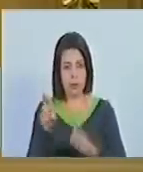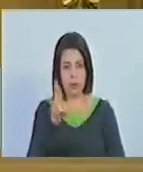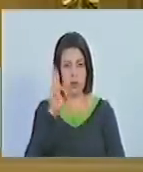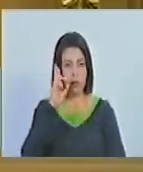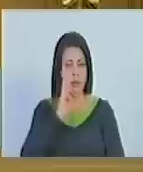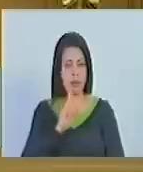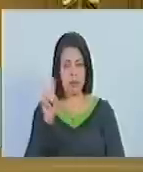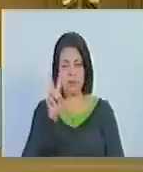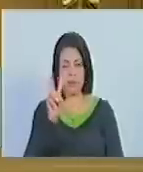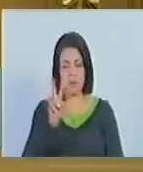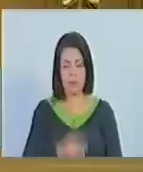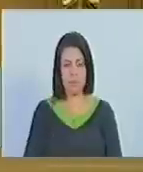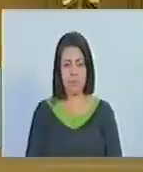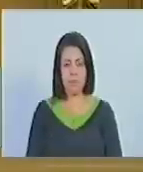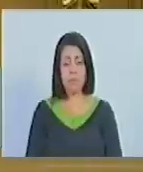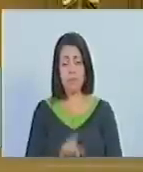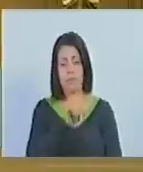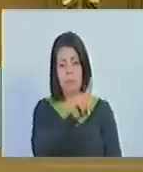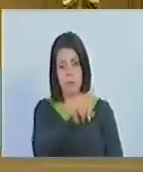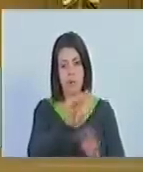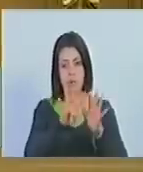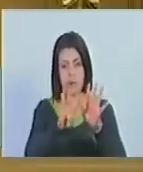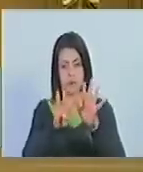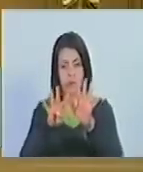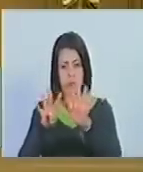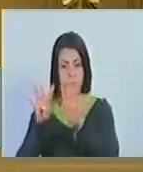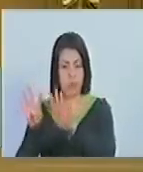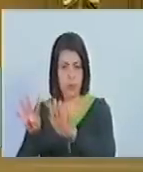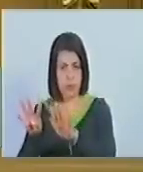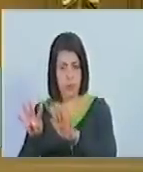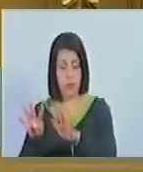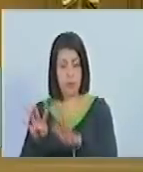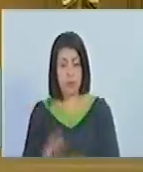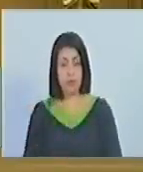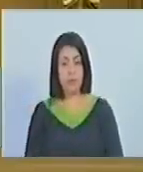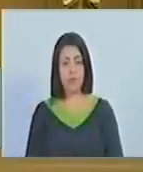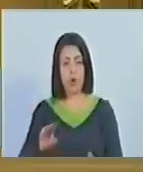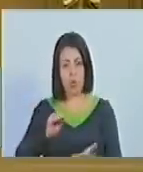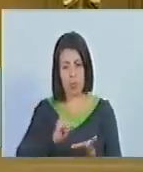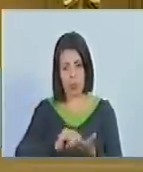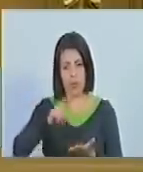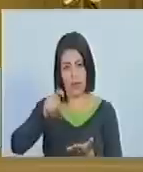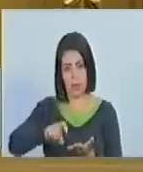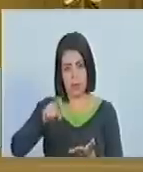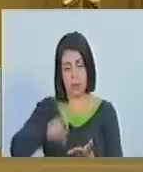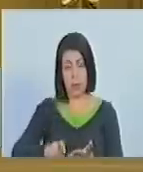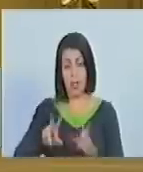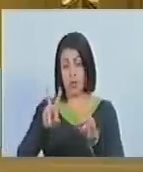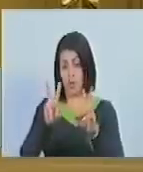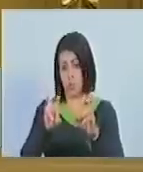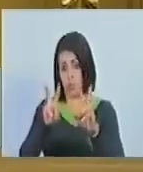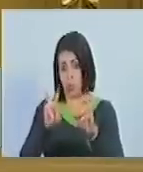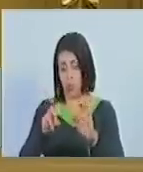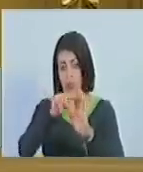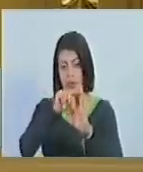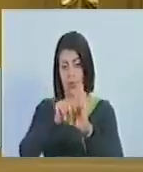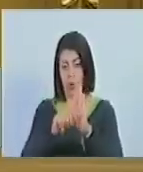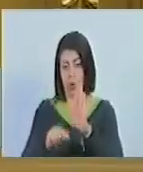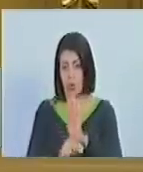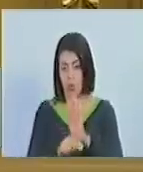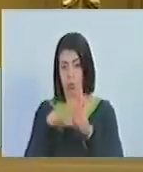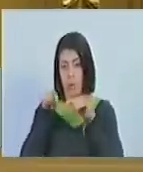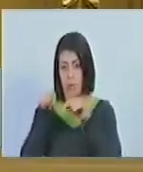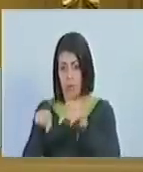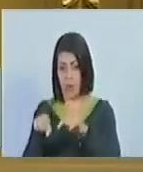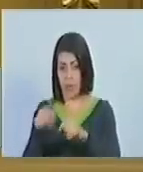república bolivariana de Venezuela de 1999 requirió un nuevo marco normativo para la